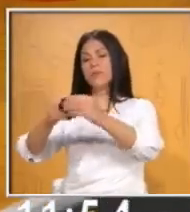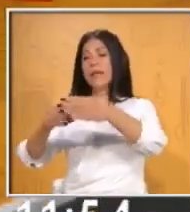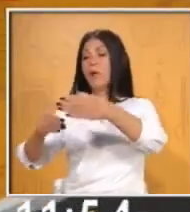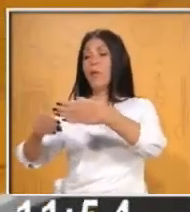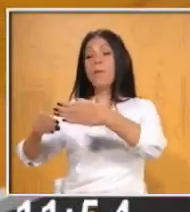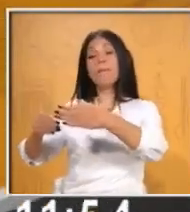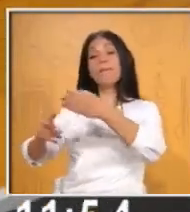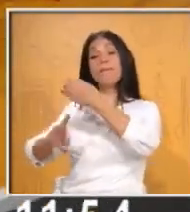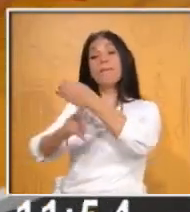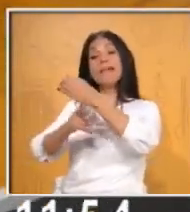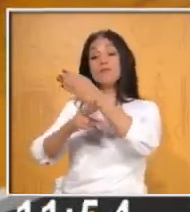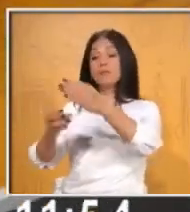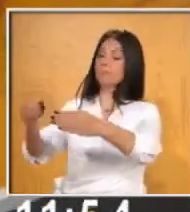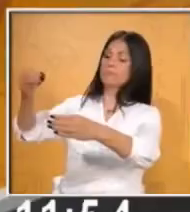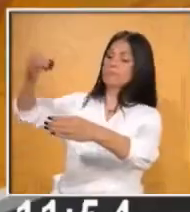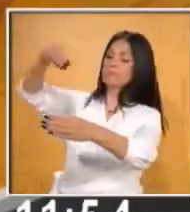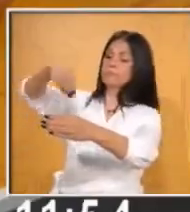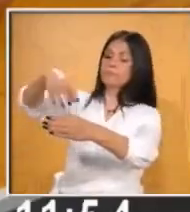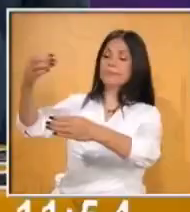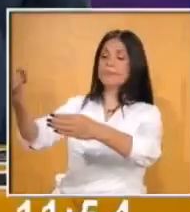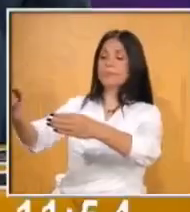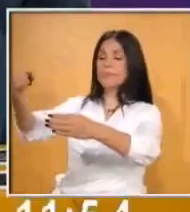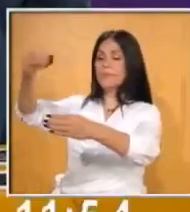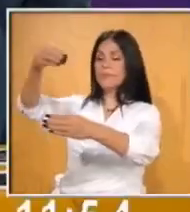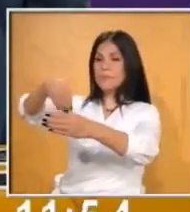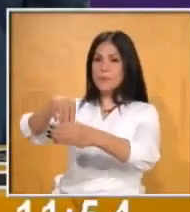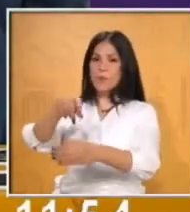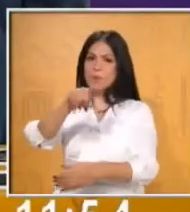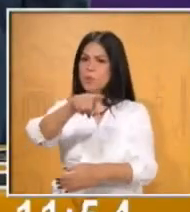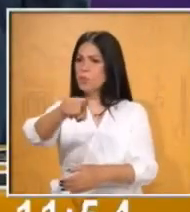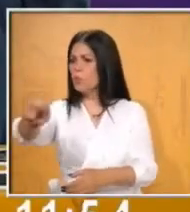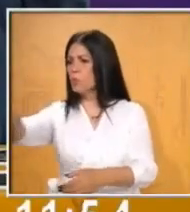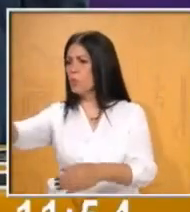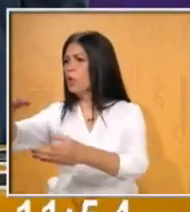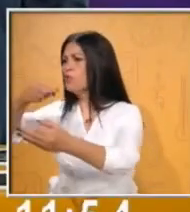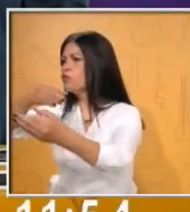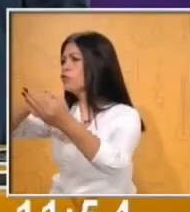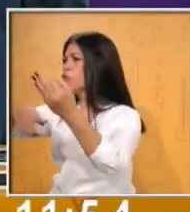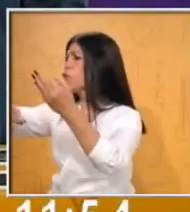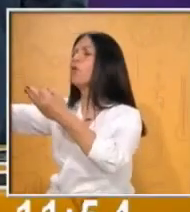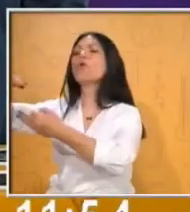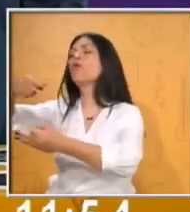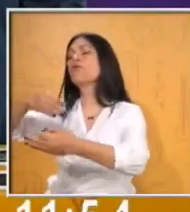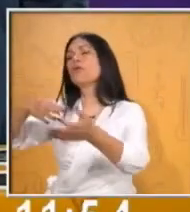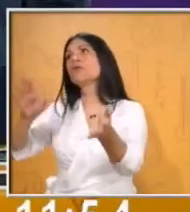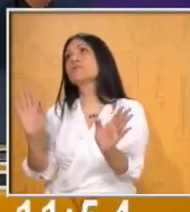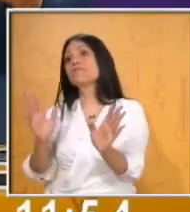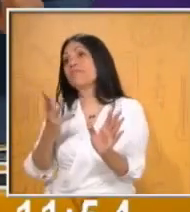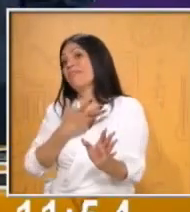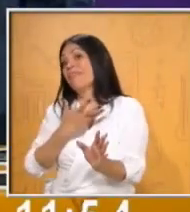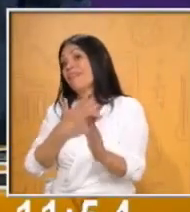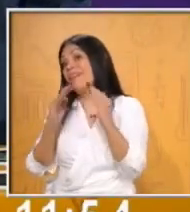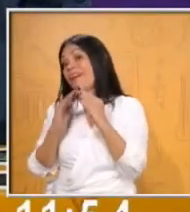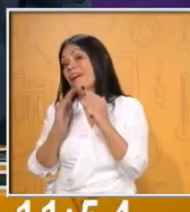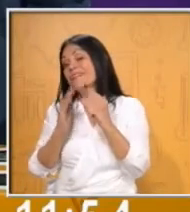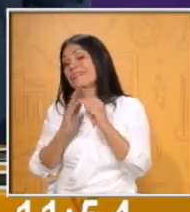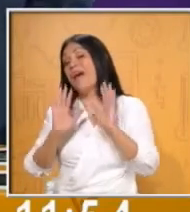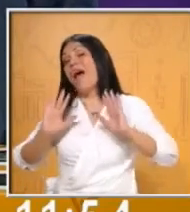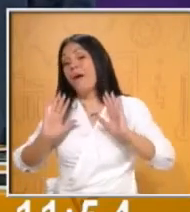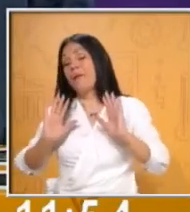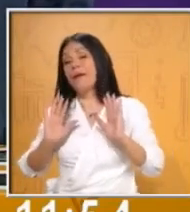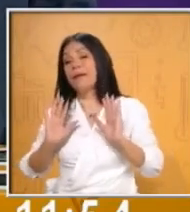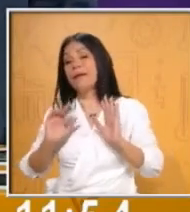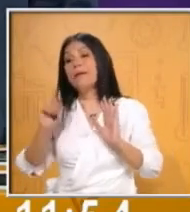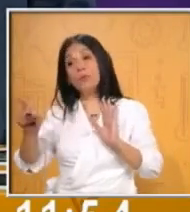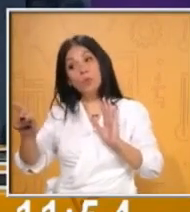Y pídele a tus familiares, a tus hermanitos, a tus papás, a tus abuelitos, tíos, los que estén ahí contigo, que